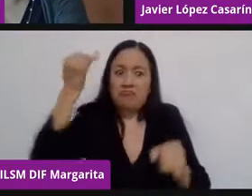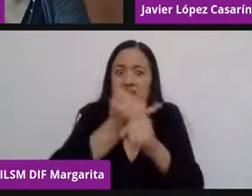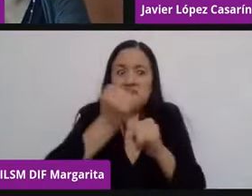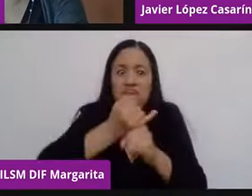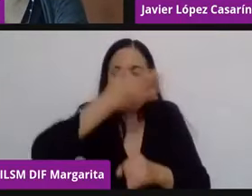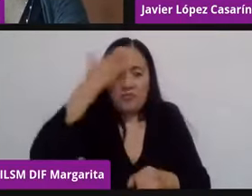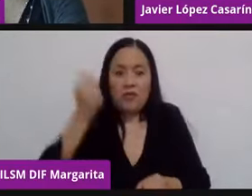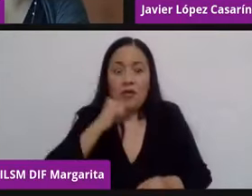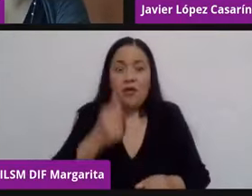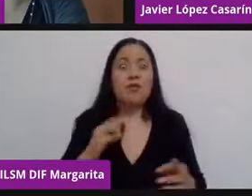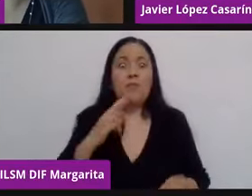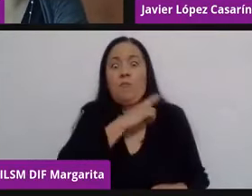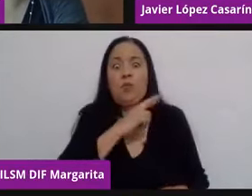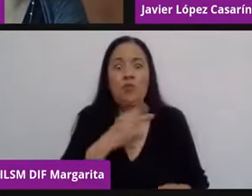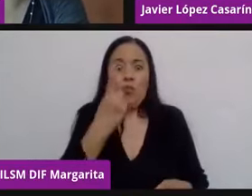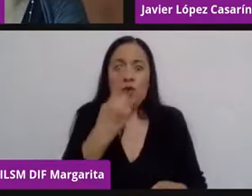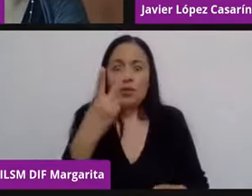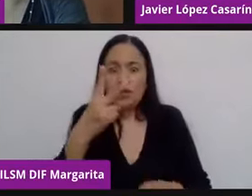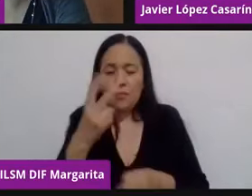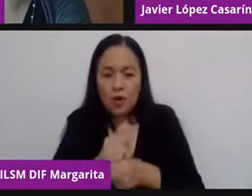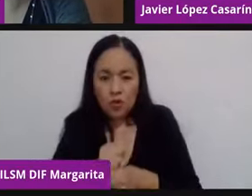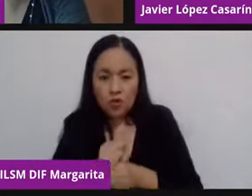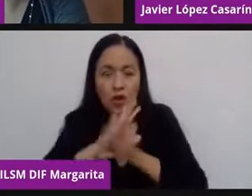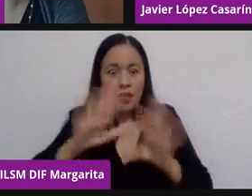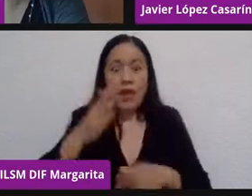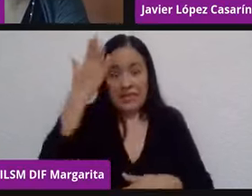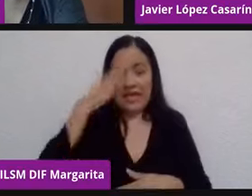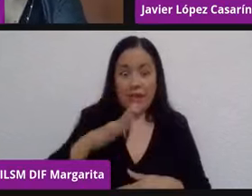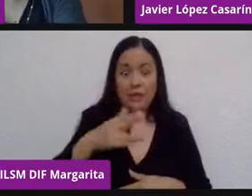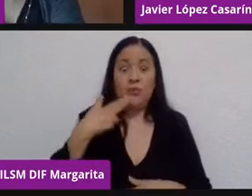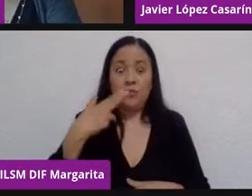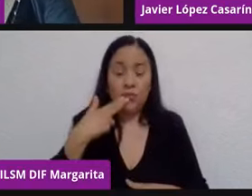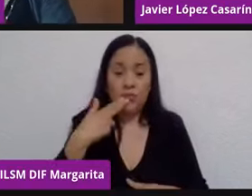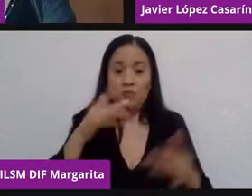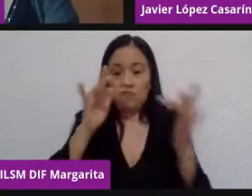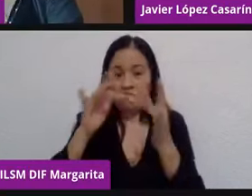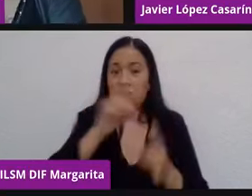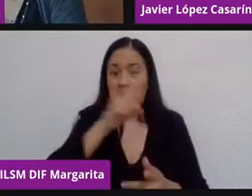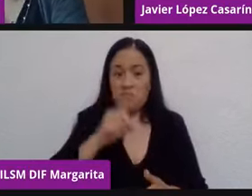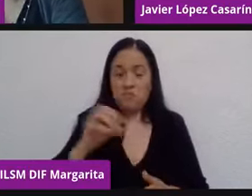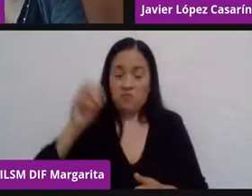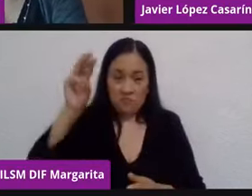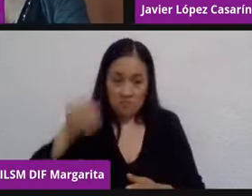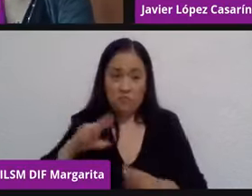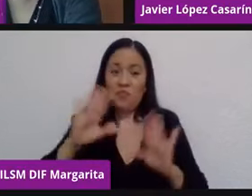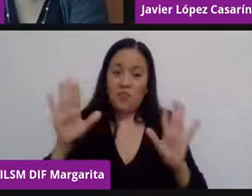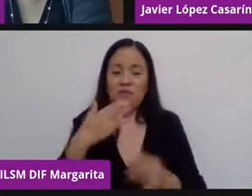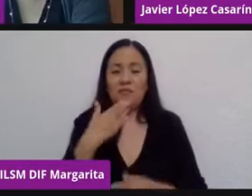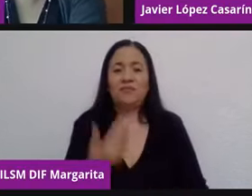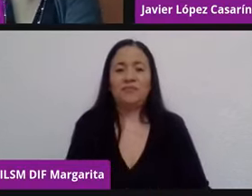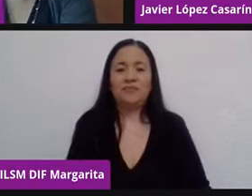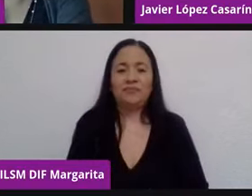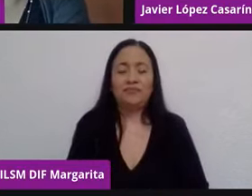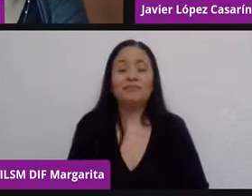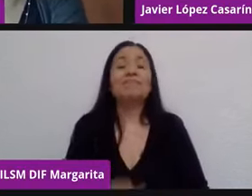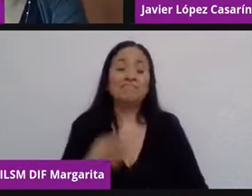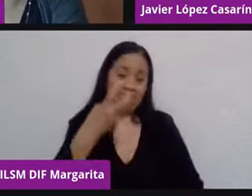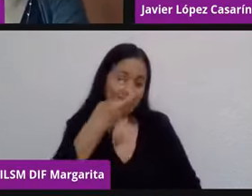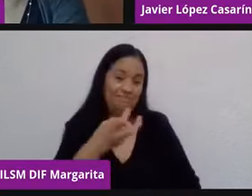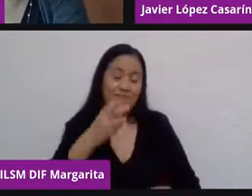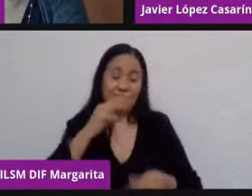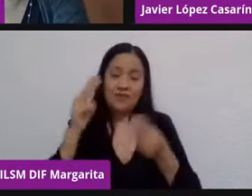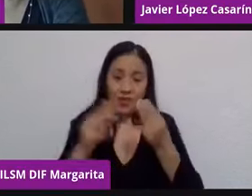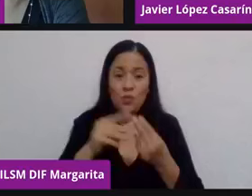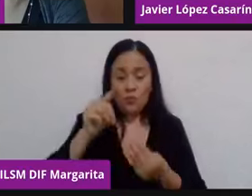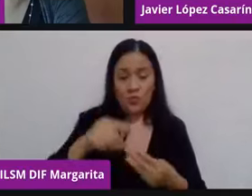una semana o dos ya sabíamos usar hasta streaming. ¡Qué cosa! ¡Qué cosa! ¡Qué cosa! Es el mundo que nos espera, es el mundo que